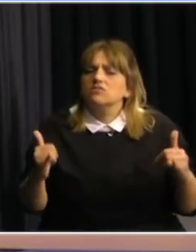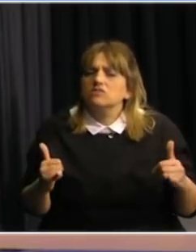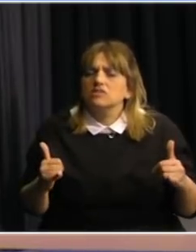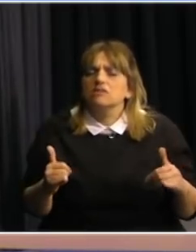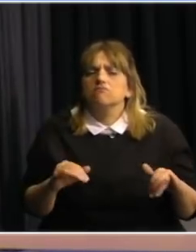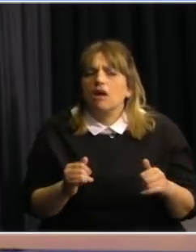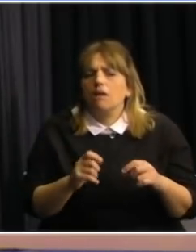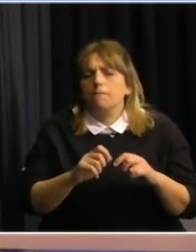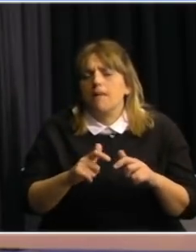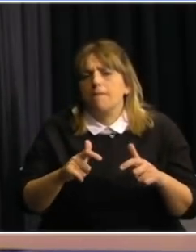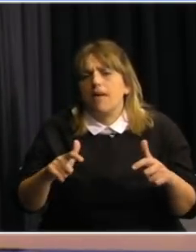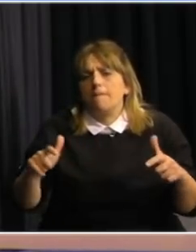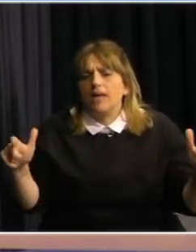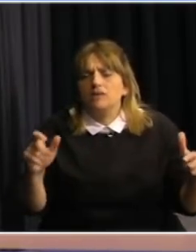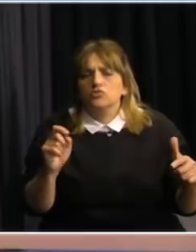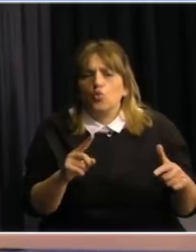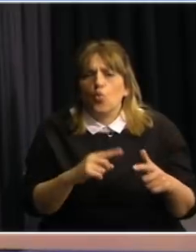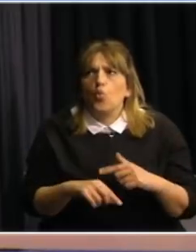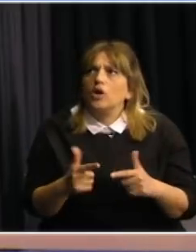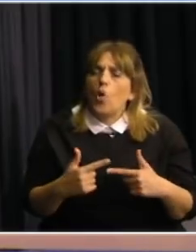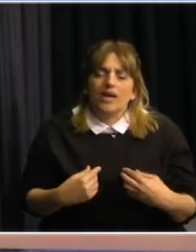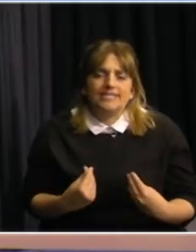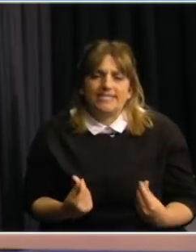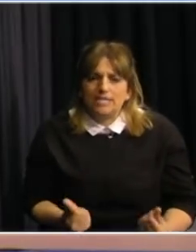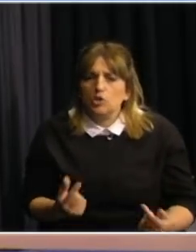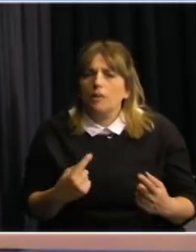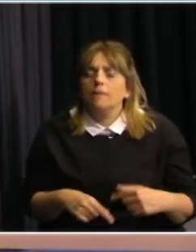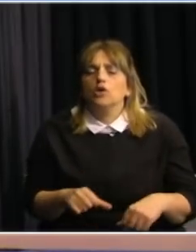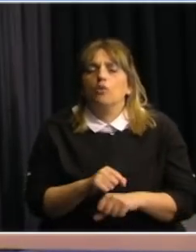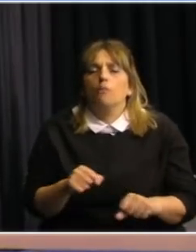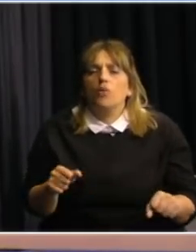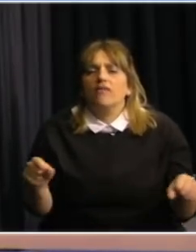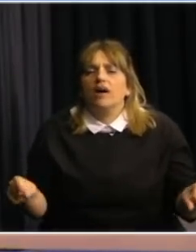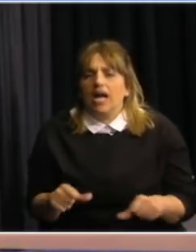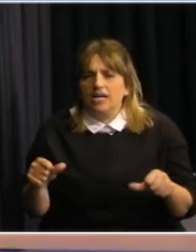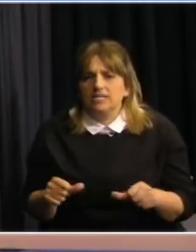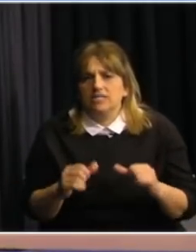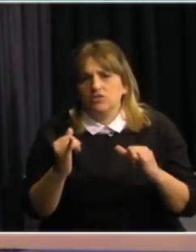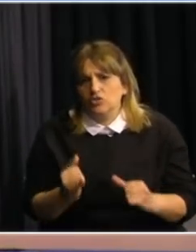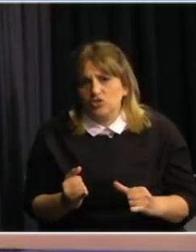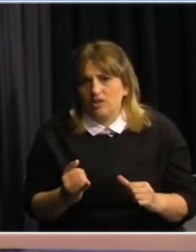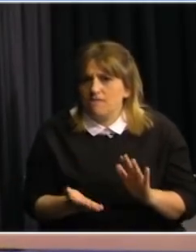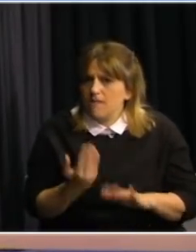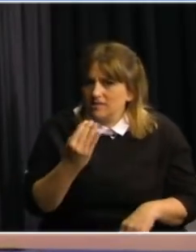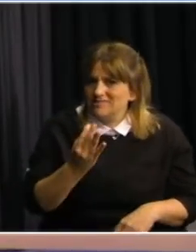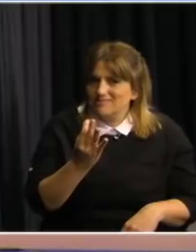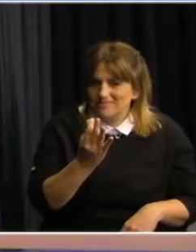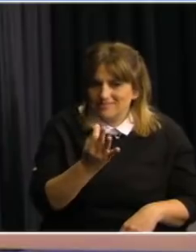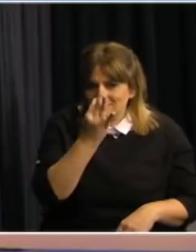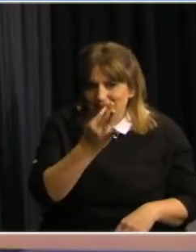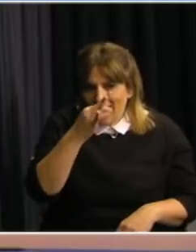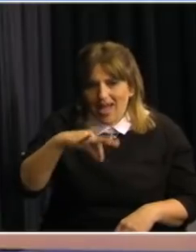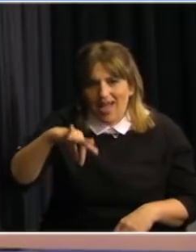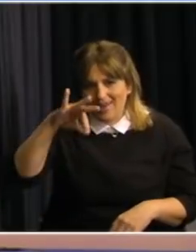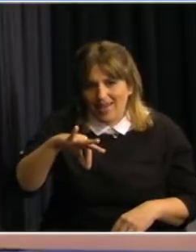ha ido creciendo un poco la proporción de asintomáticos que se encuentran pero eso probablemente más bien refleje el hecho de que se está testeando más justamente está